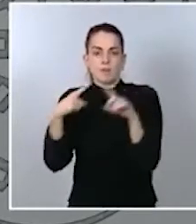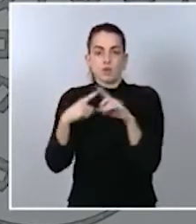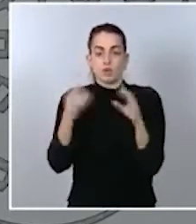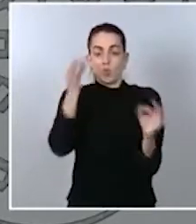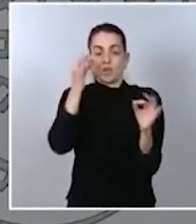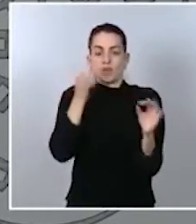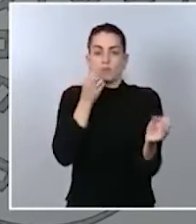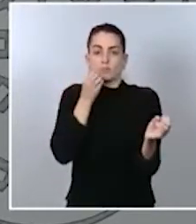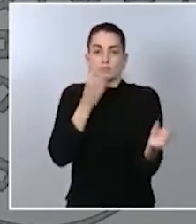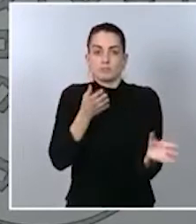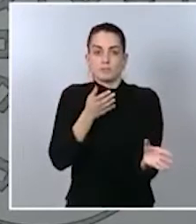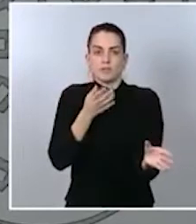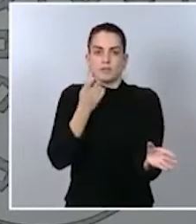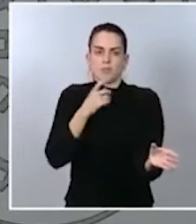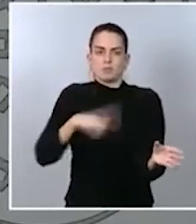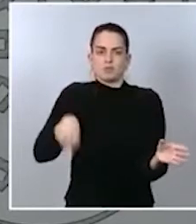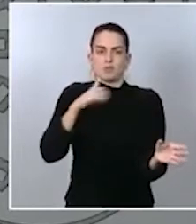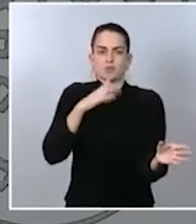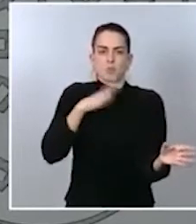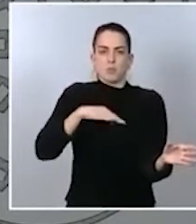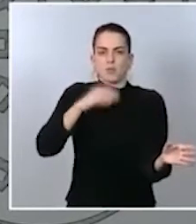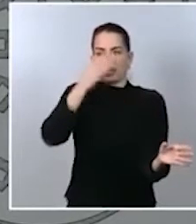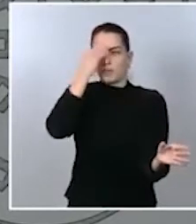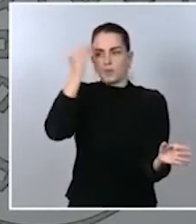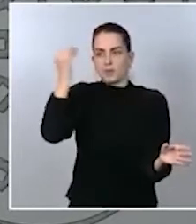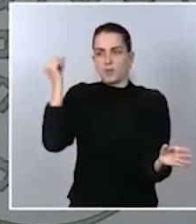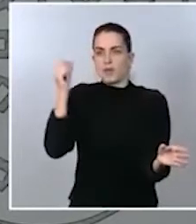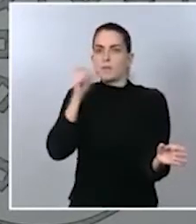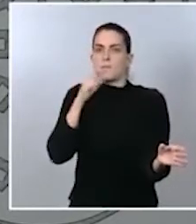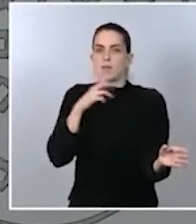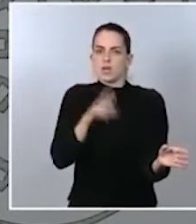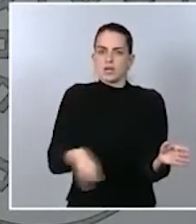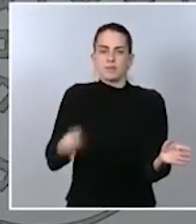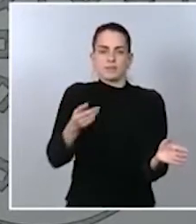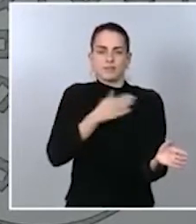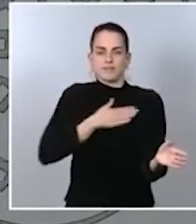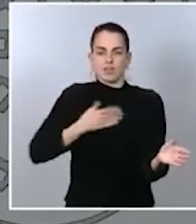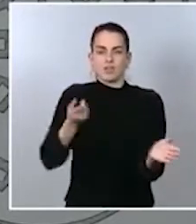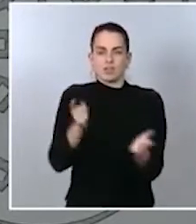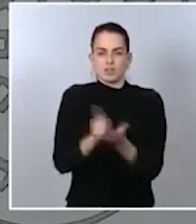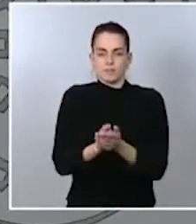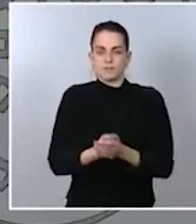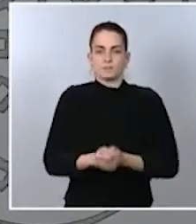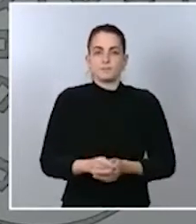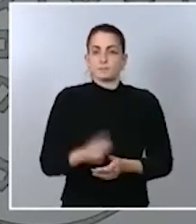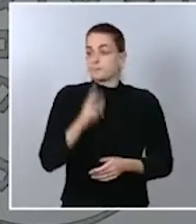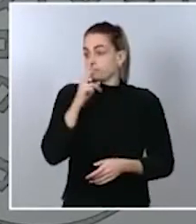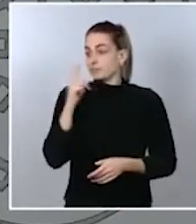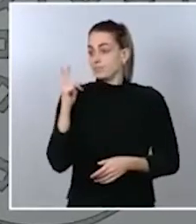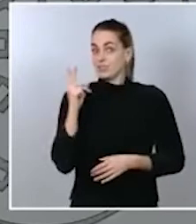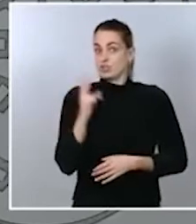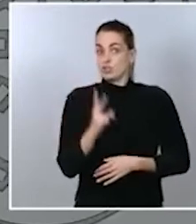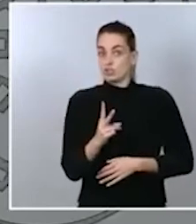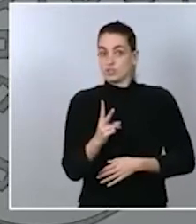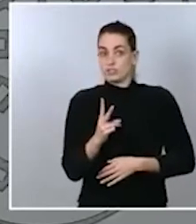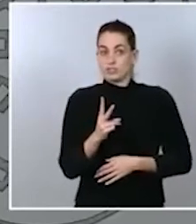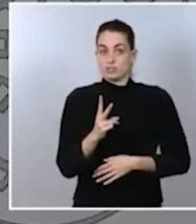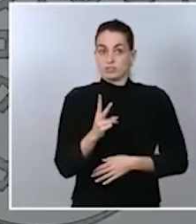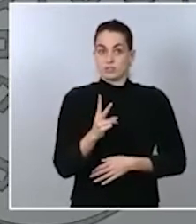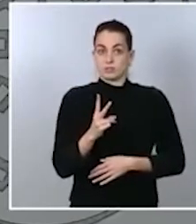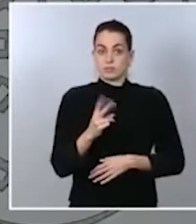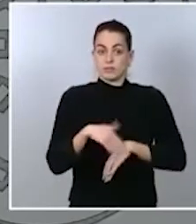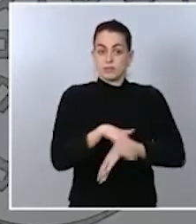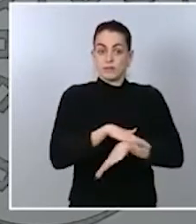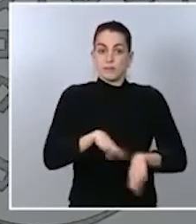parece muy importante volver a traer a la mesa que es que en los dos años presididos por el presidente Sánchez